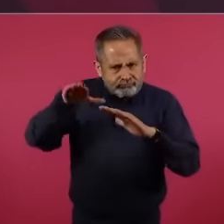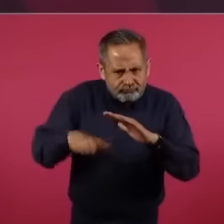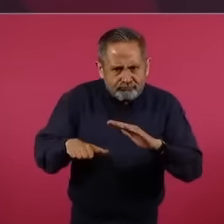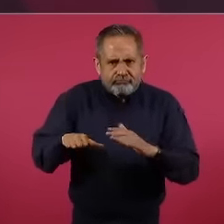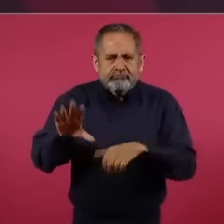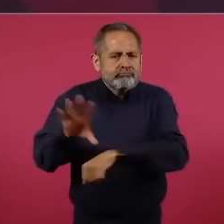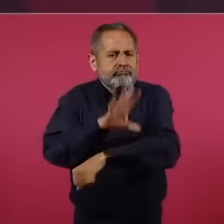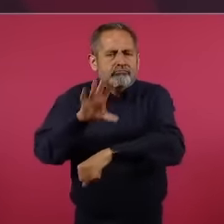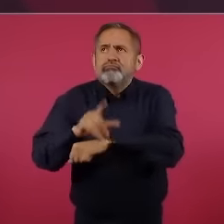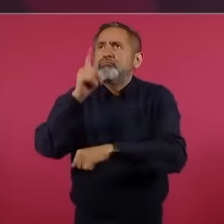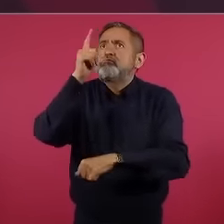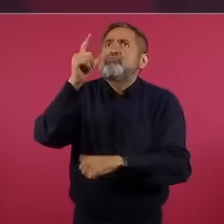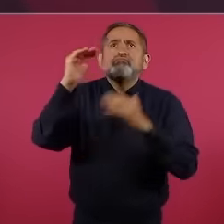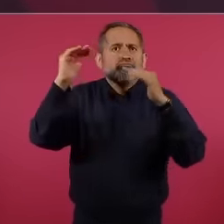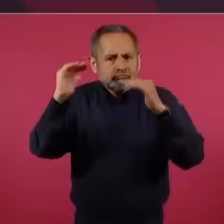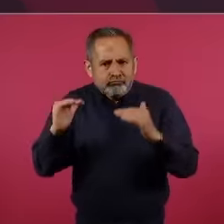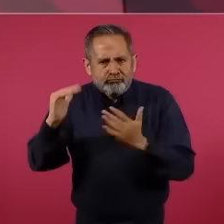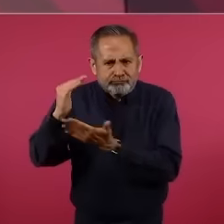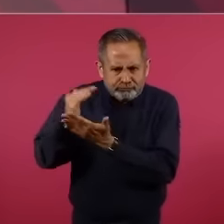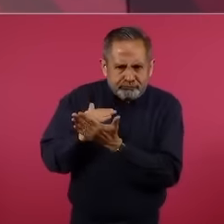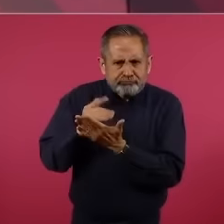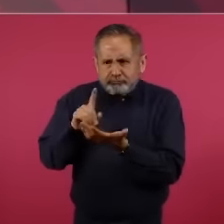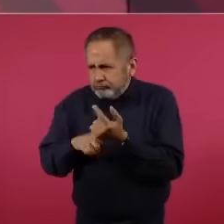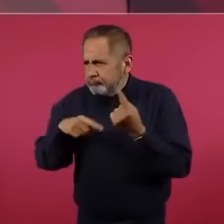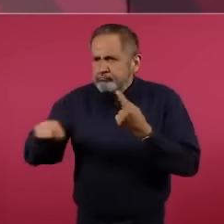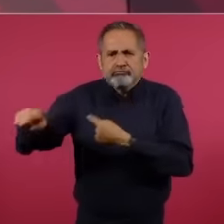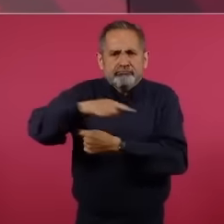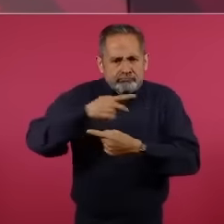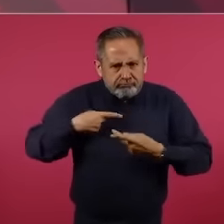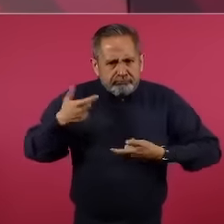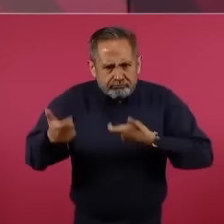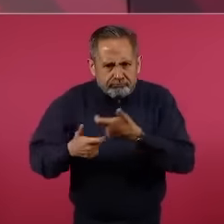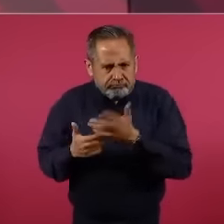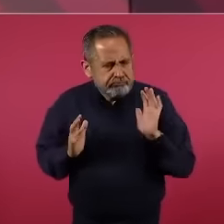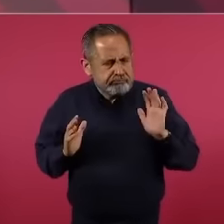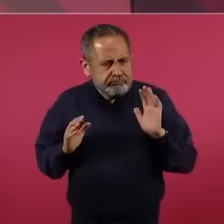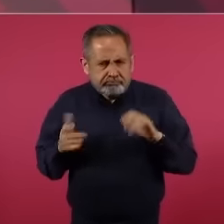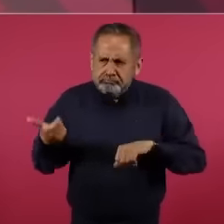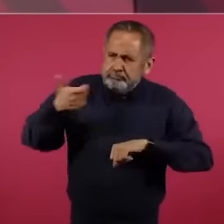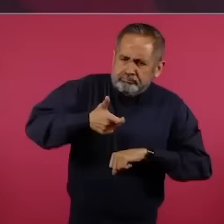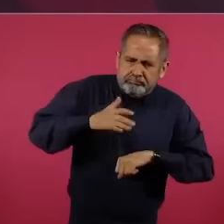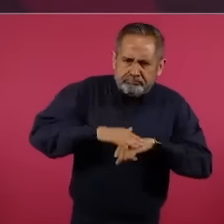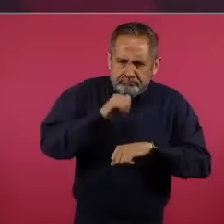luz sin aumento,